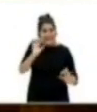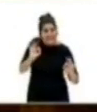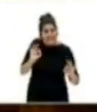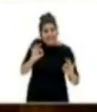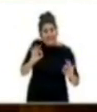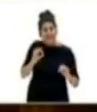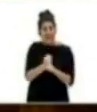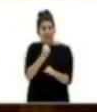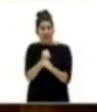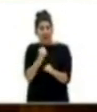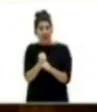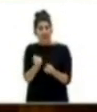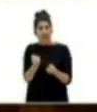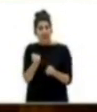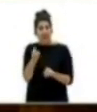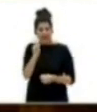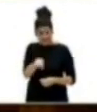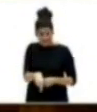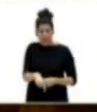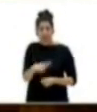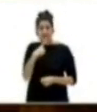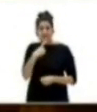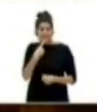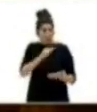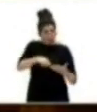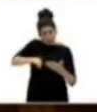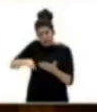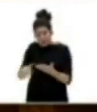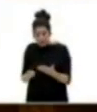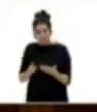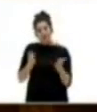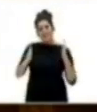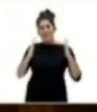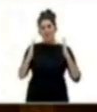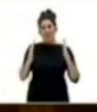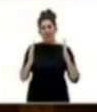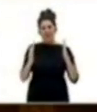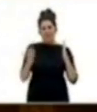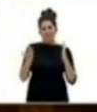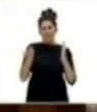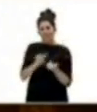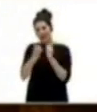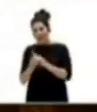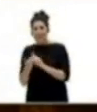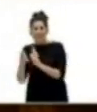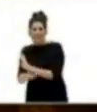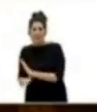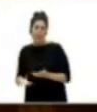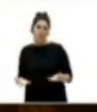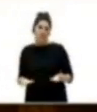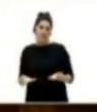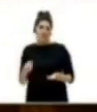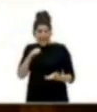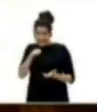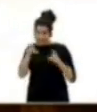Además, reivindican la conversión de sus contratos temporales en indefinidos. Esta empresa de la que les